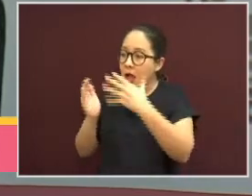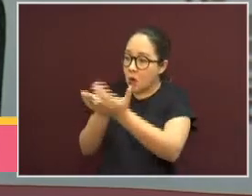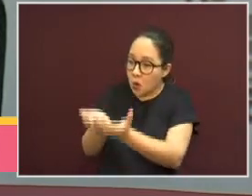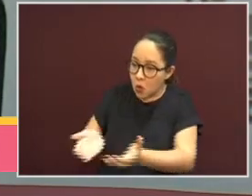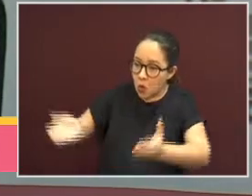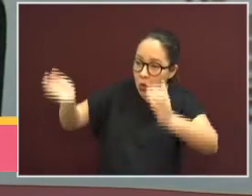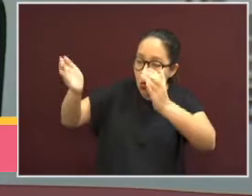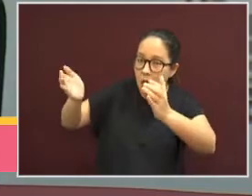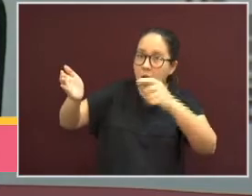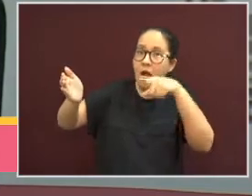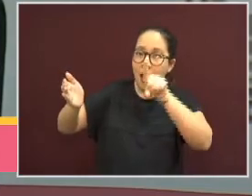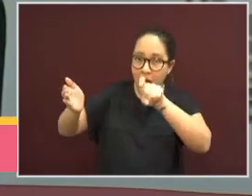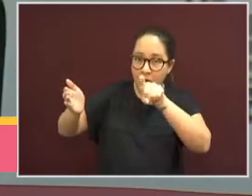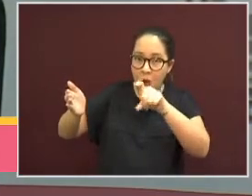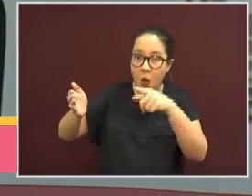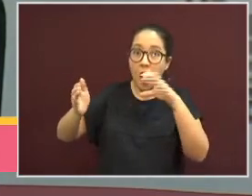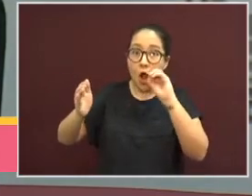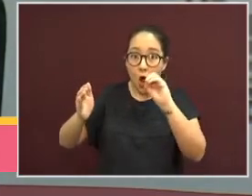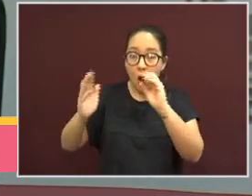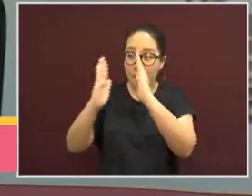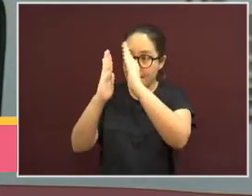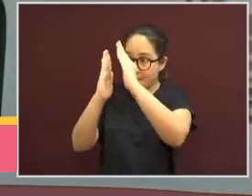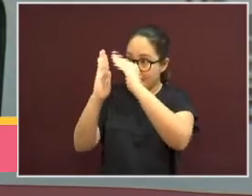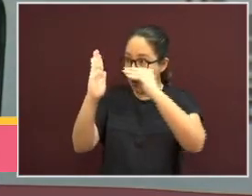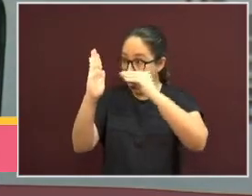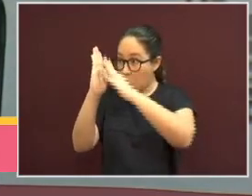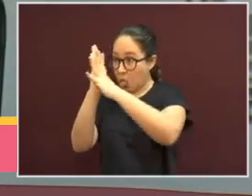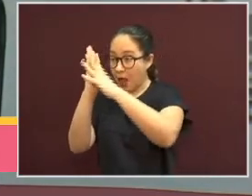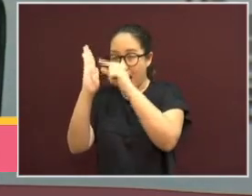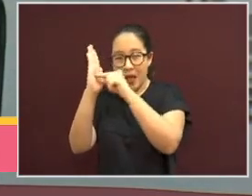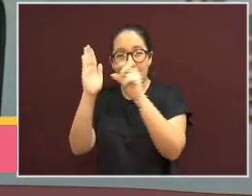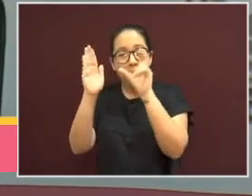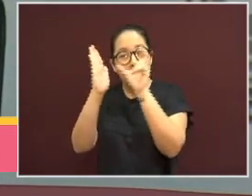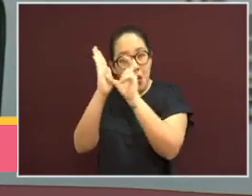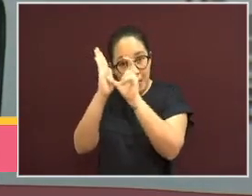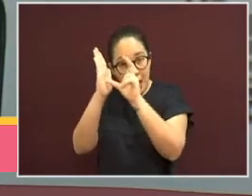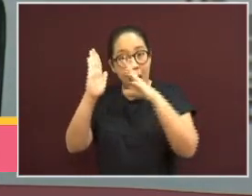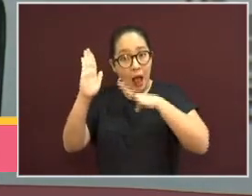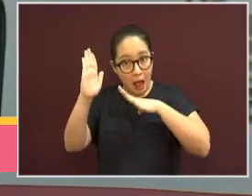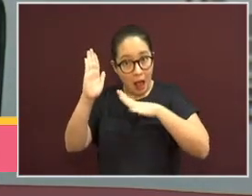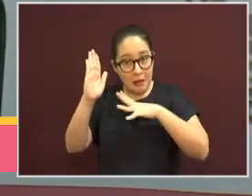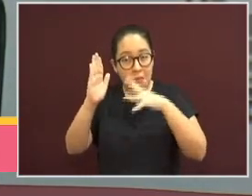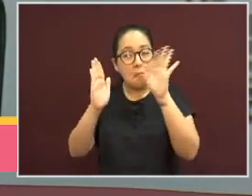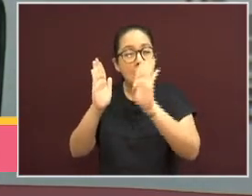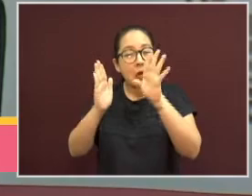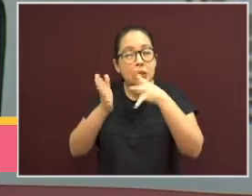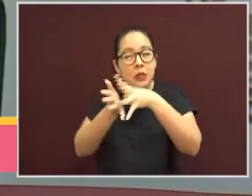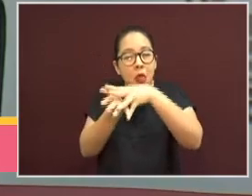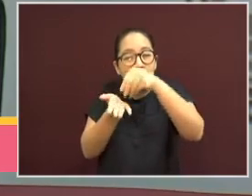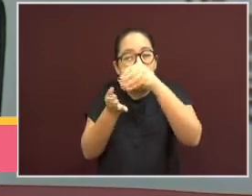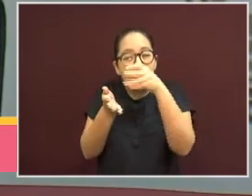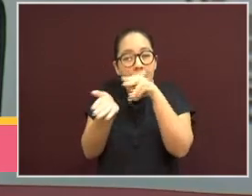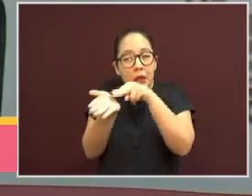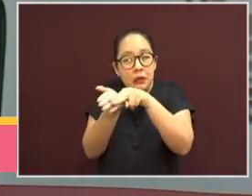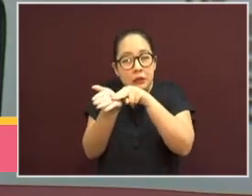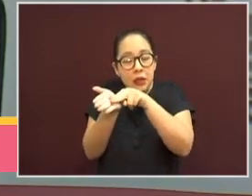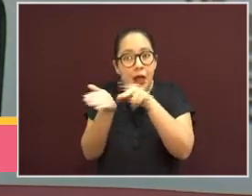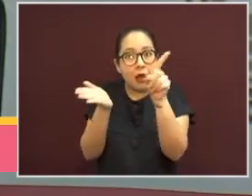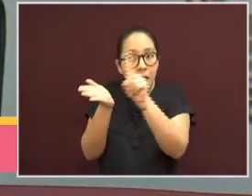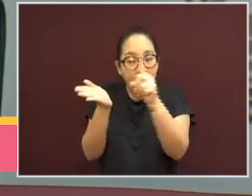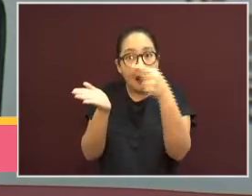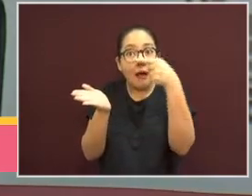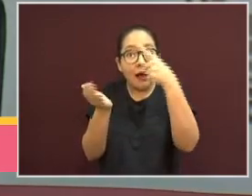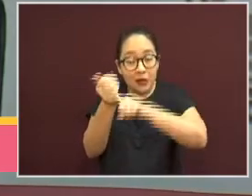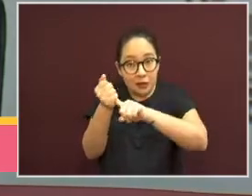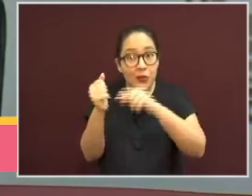en las paredes, están los huevecillos. Parecen tierrita negra, pero no. Son mosquitos que están esperando tener tantita